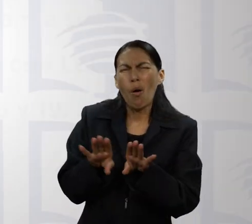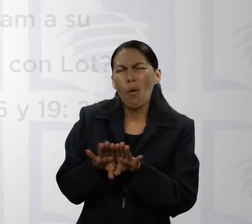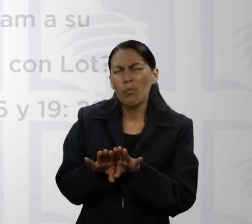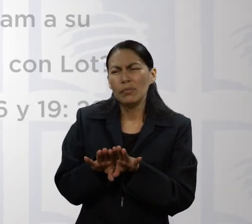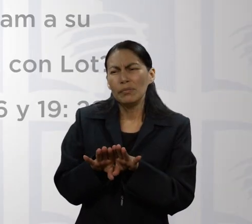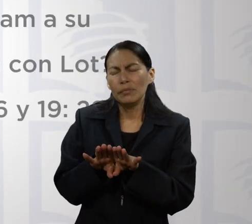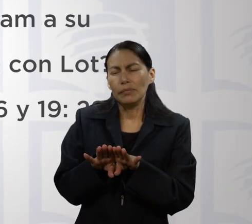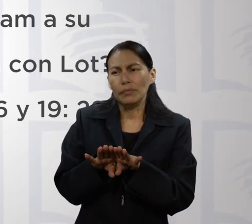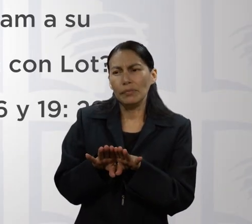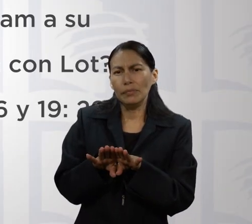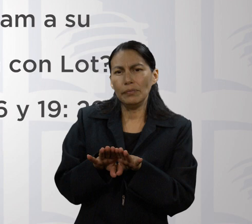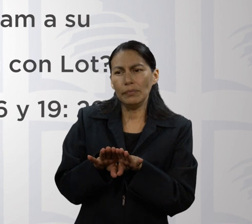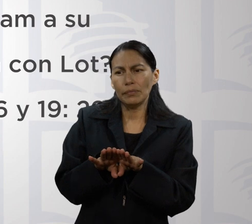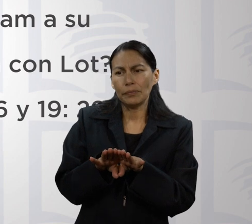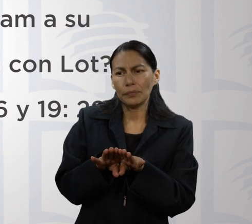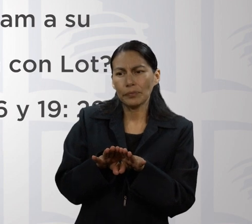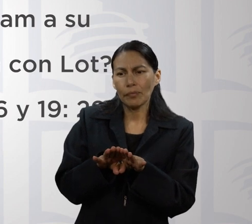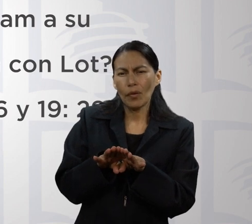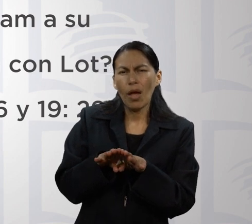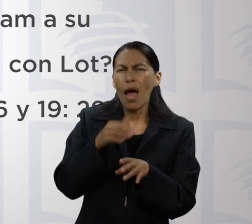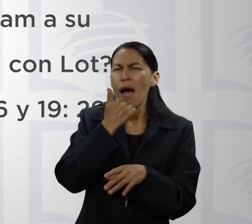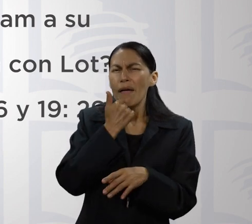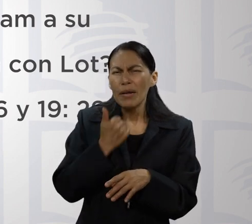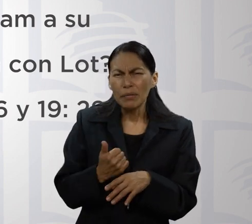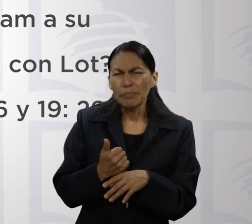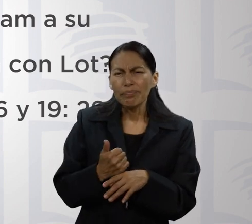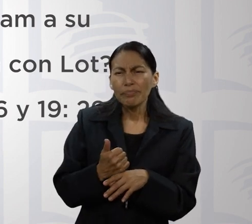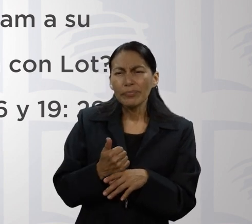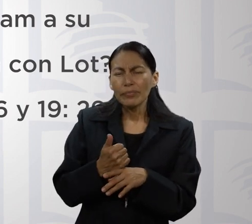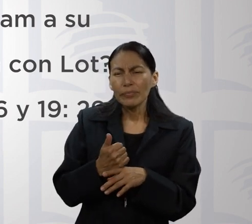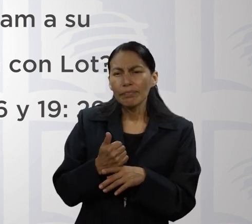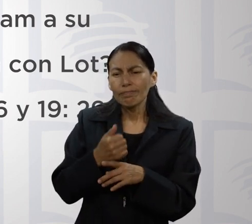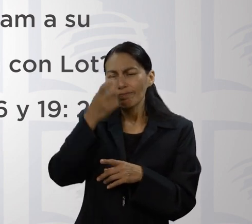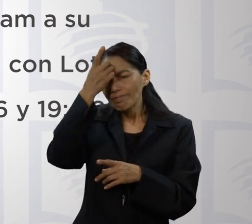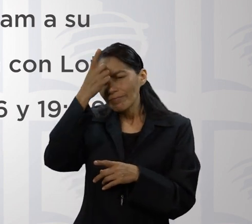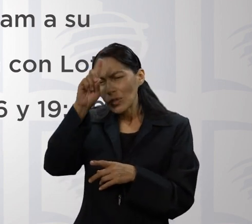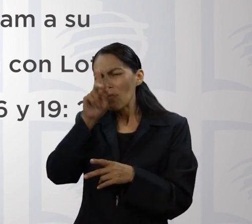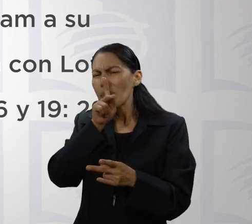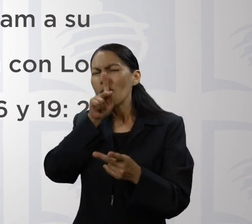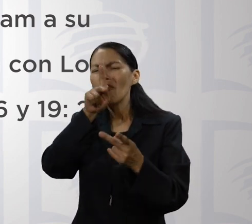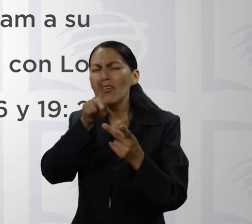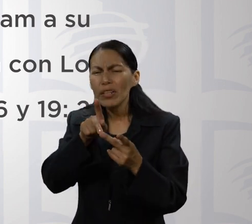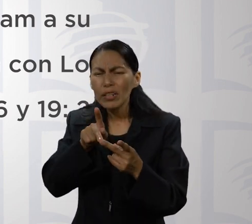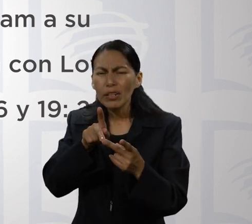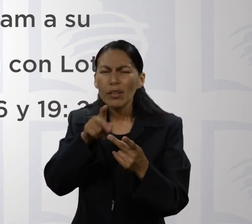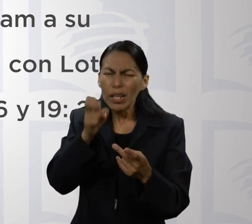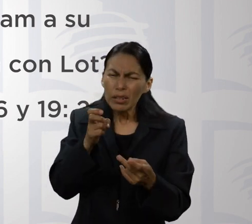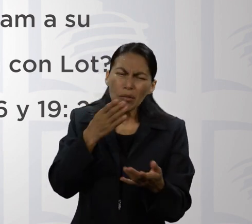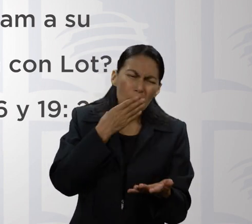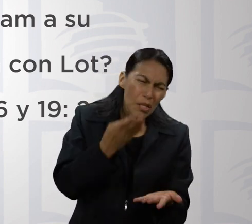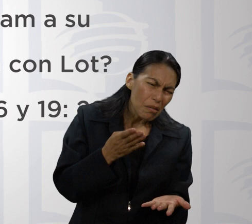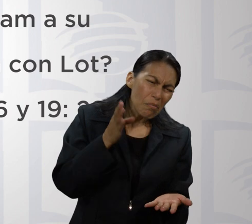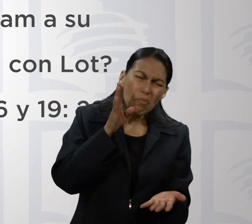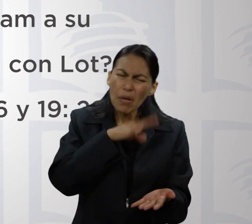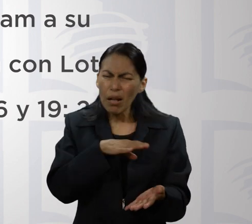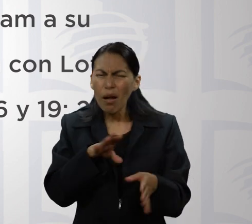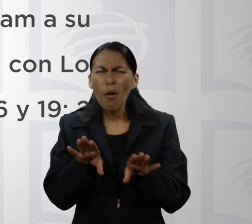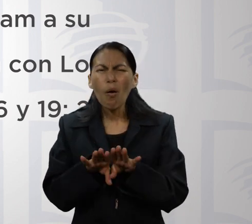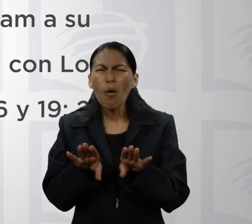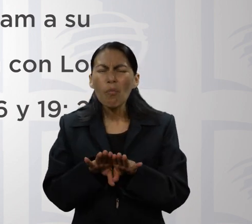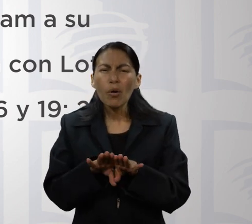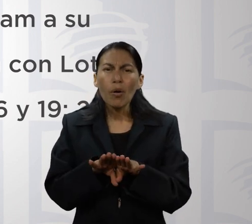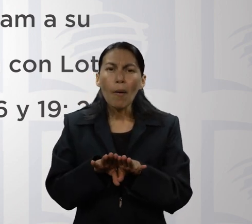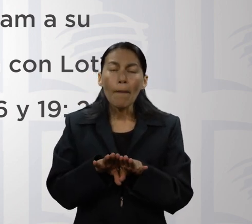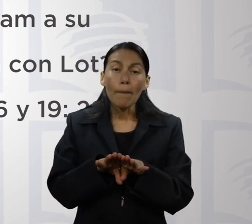cómo afecta justamente el don profético el